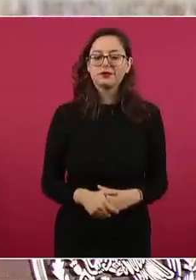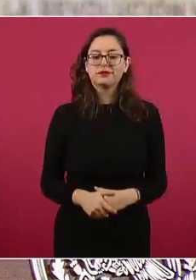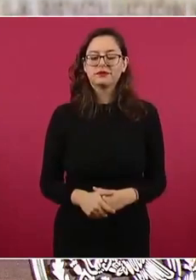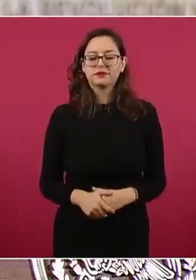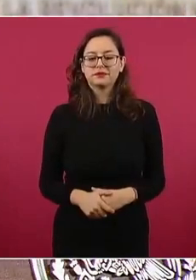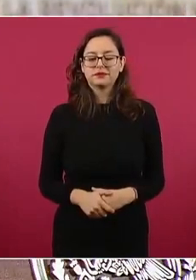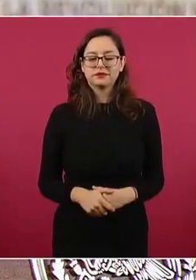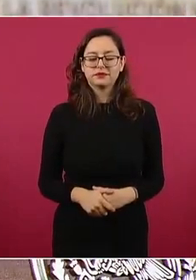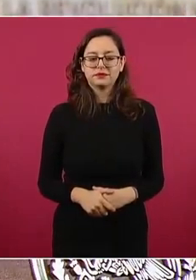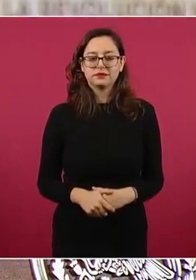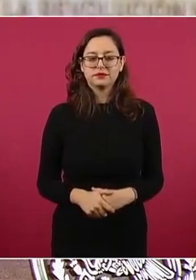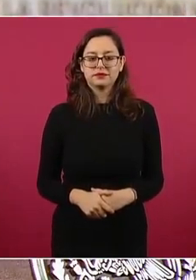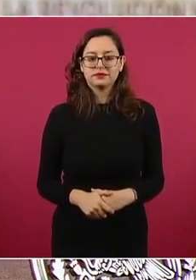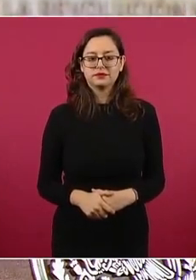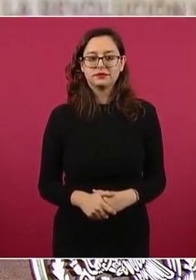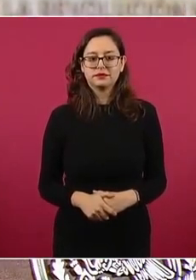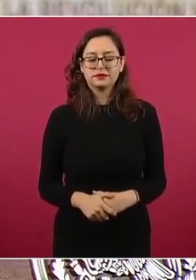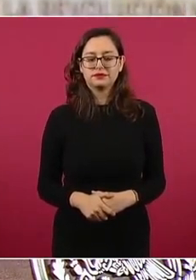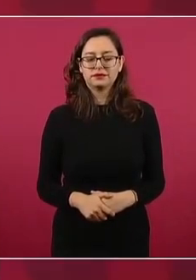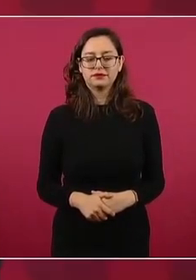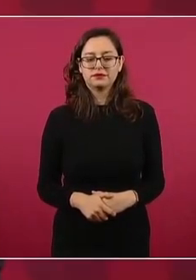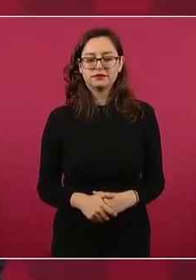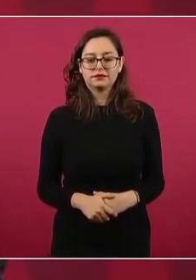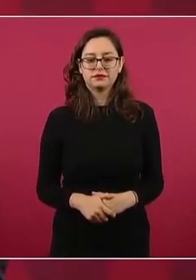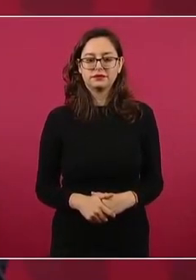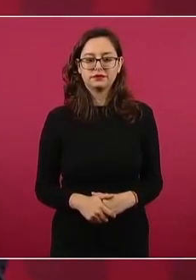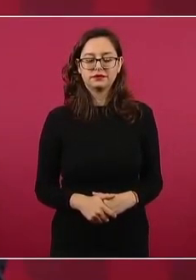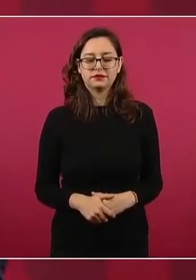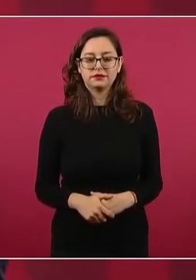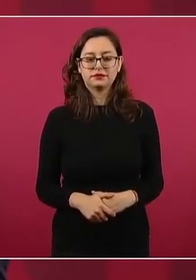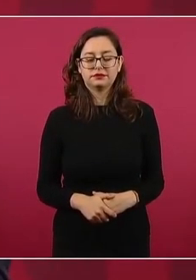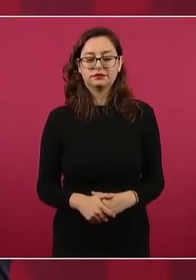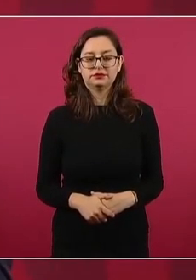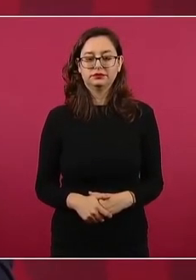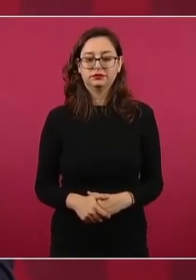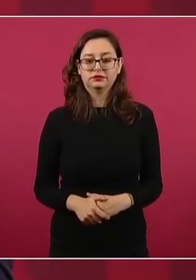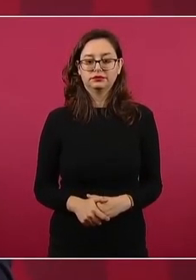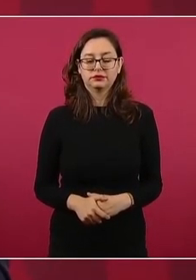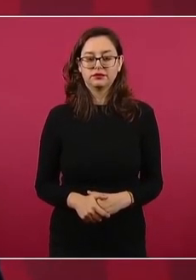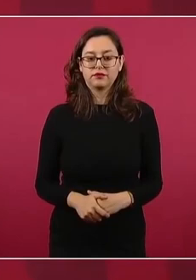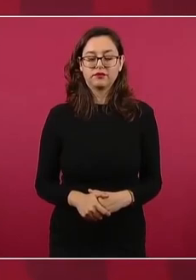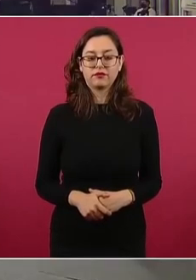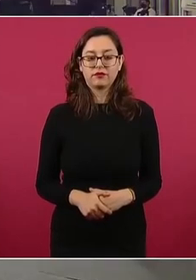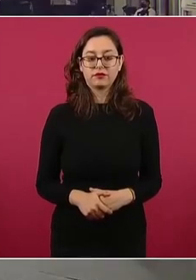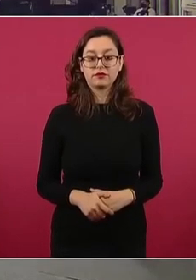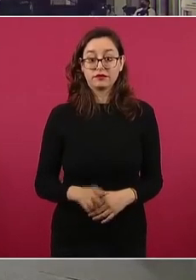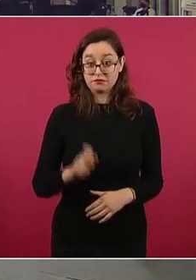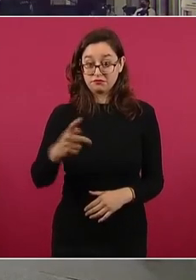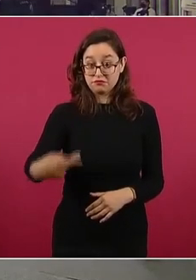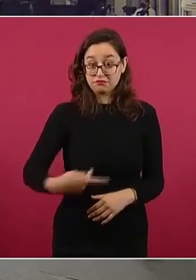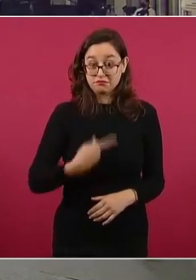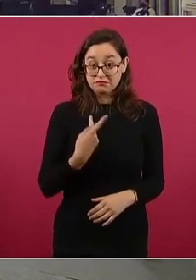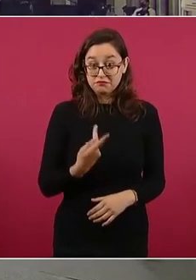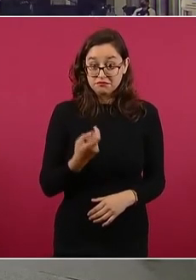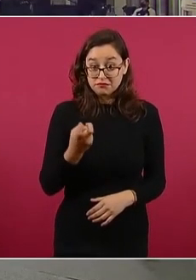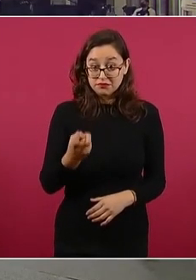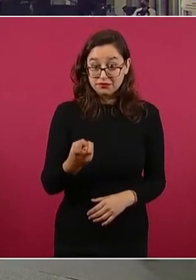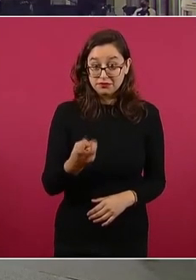si me preguntas sobre el tema, eso fue lo que me preguntaste, ¿verdad?